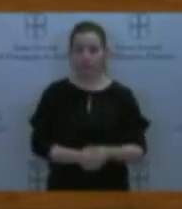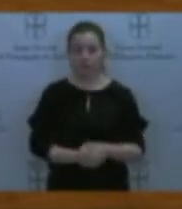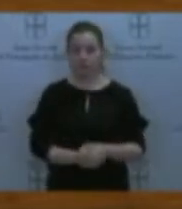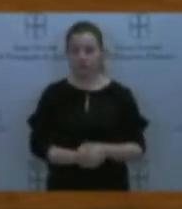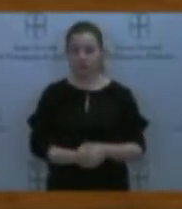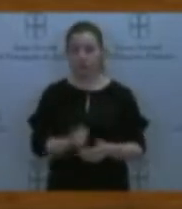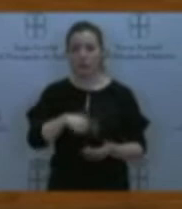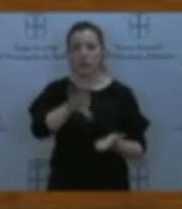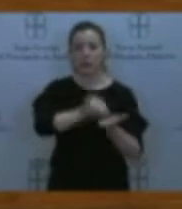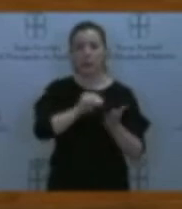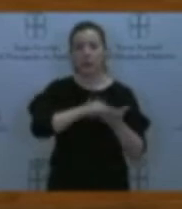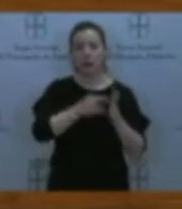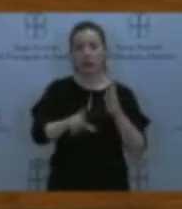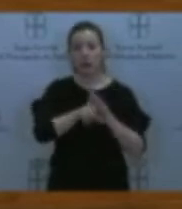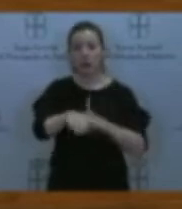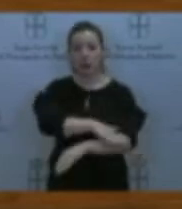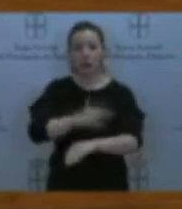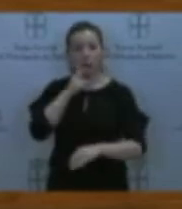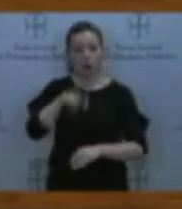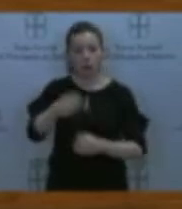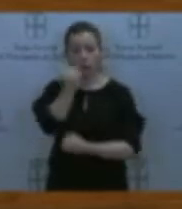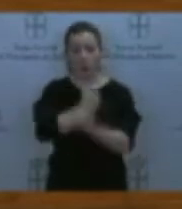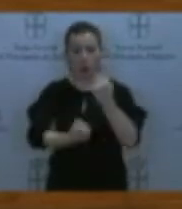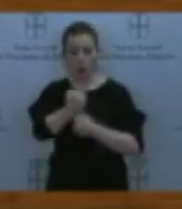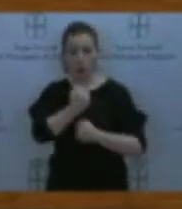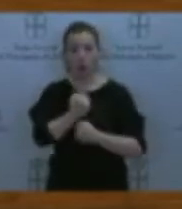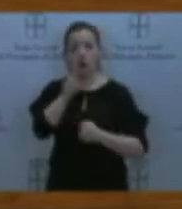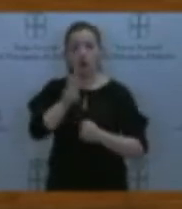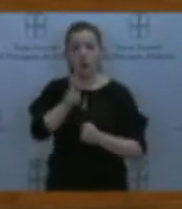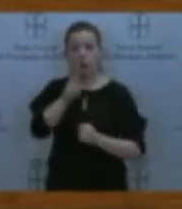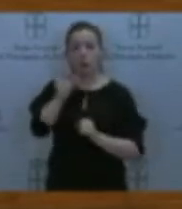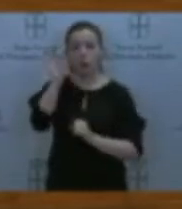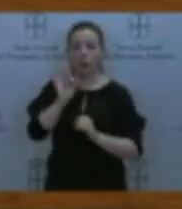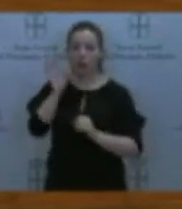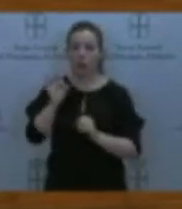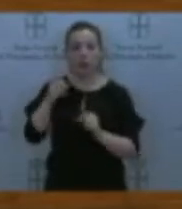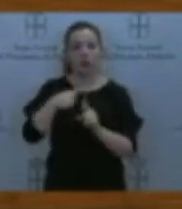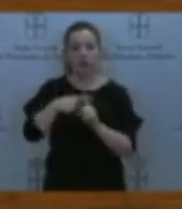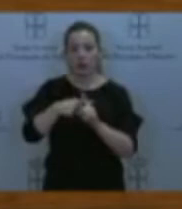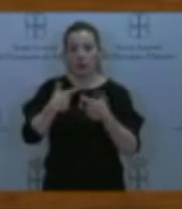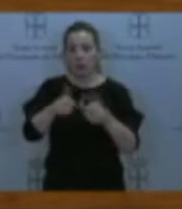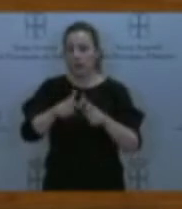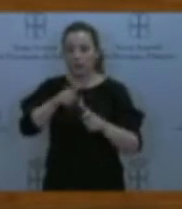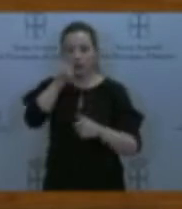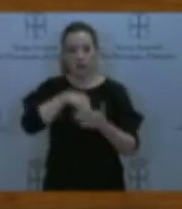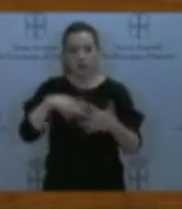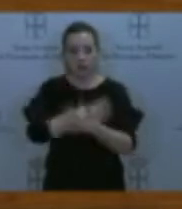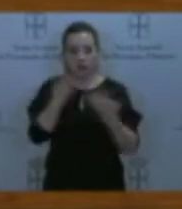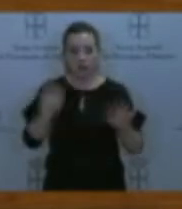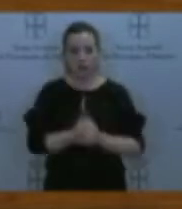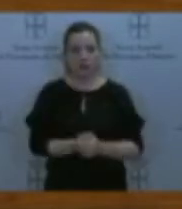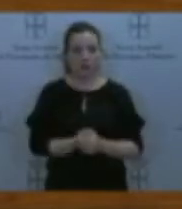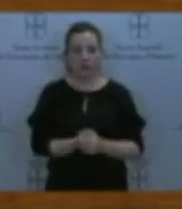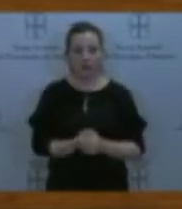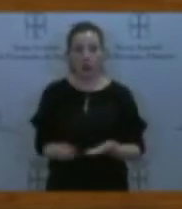Se recoge en este proyecto de ley del Gobierno el reconocimiento económico del segundo grado de la carrera profesional para el 1 de enero de 2019, un nuevo retraso en un compromiso,